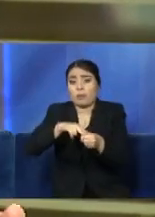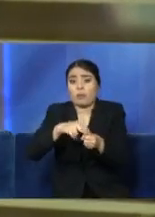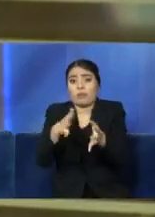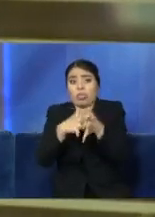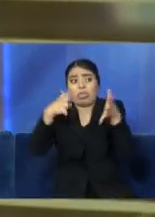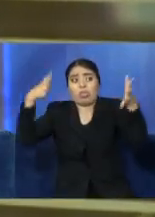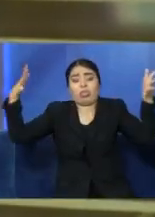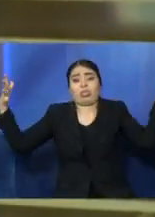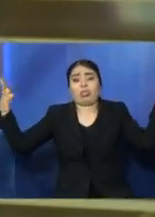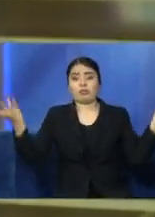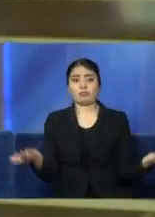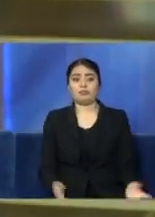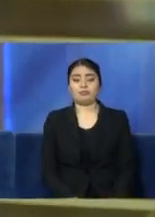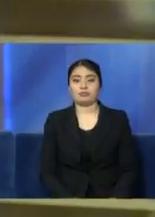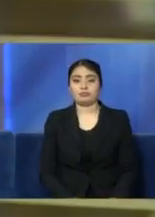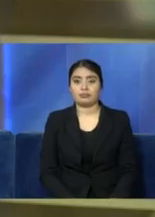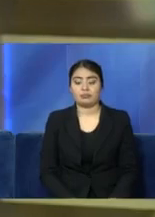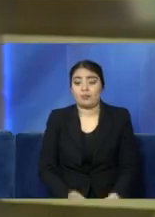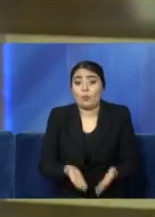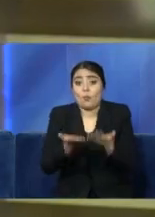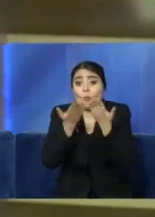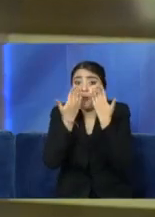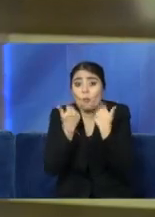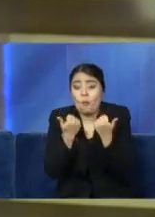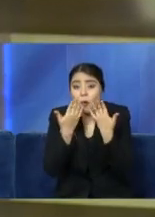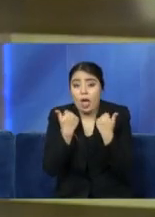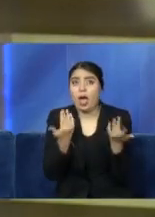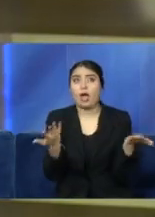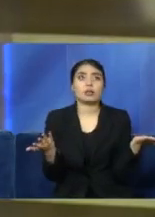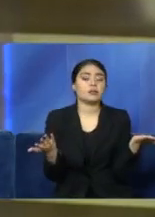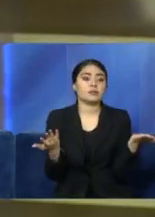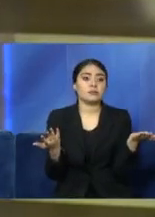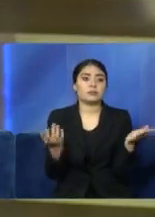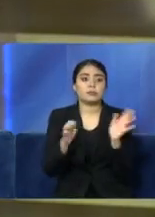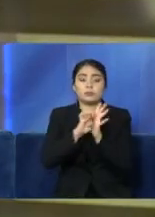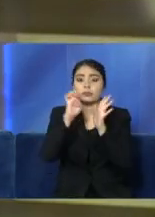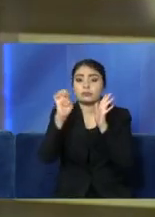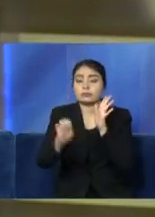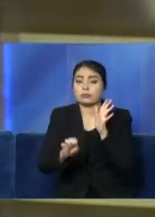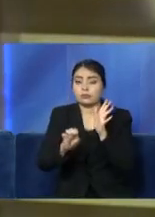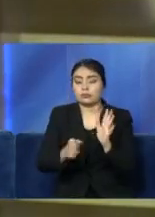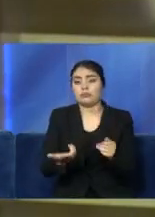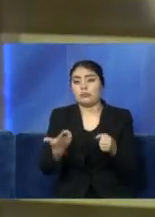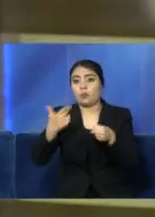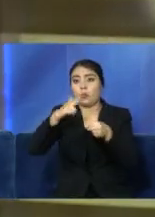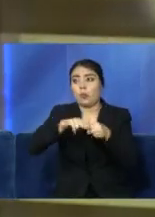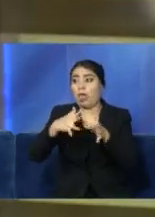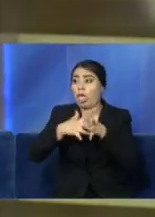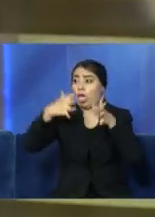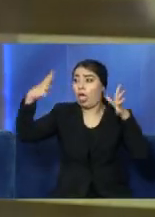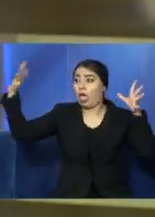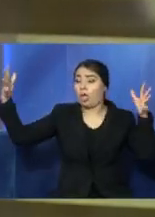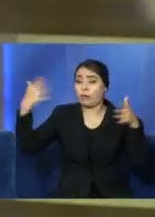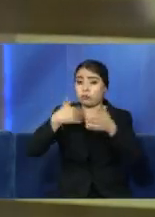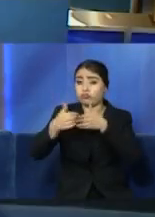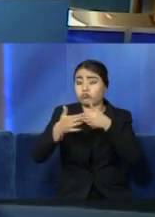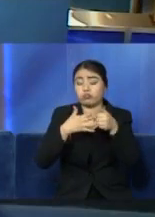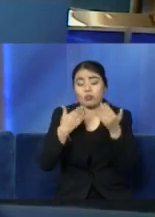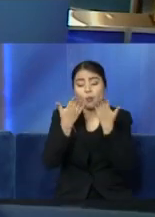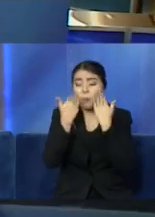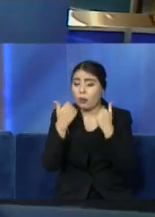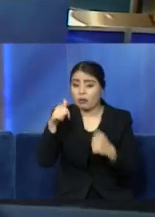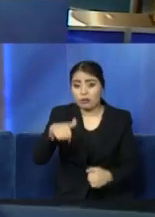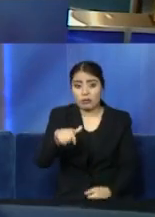enfermedad. Es decir, no hay aparato de salubridad que pueda sostener un contagio de esa magnitud, ¿no? Sí.